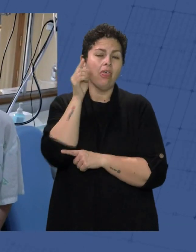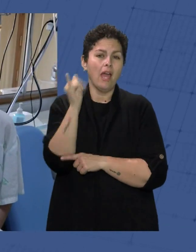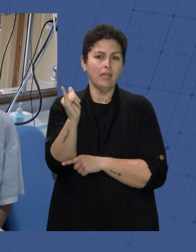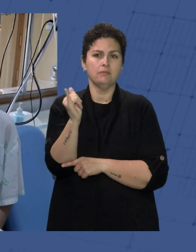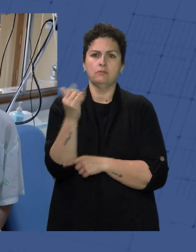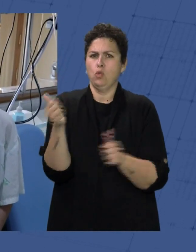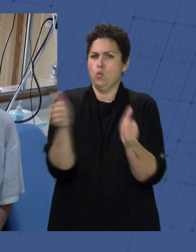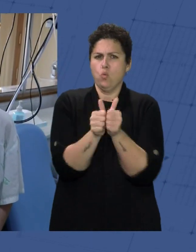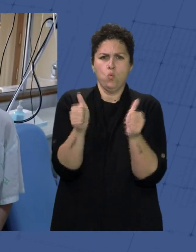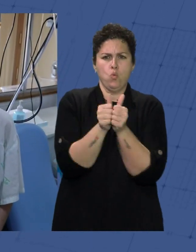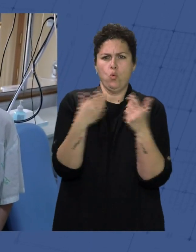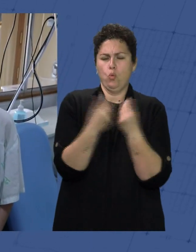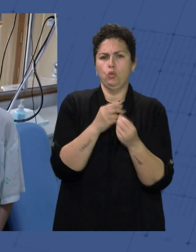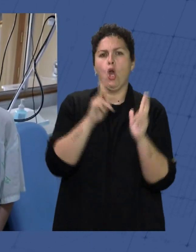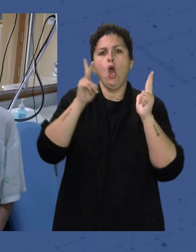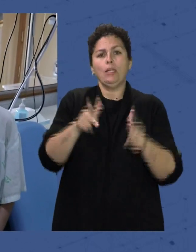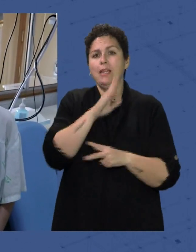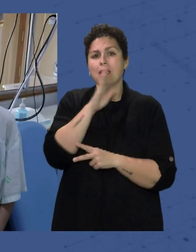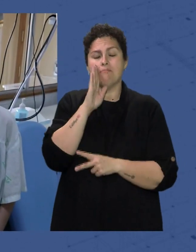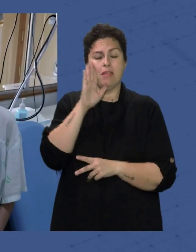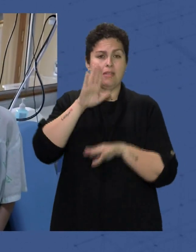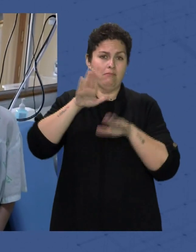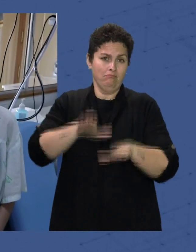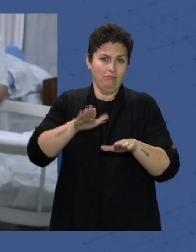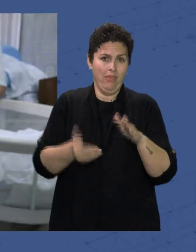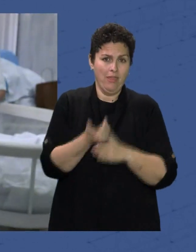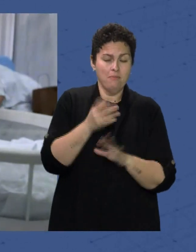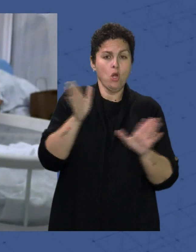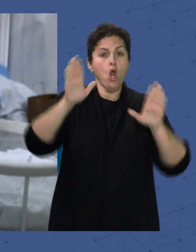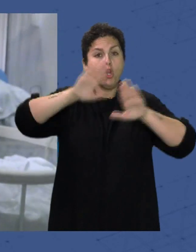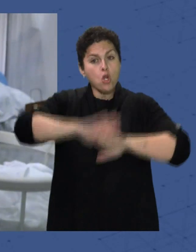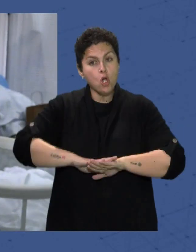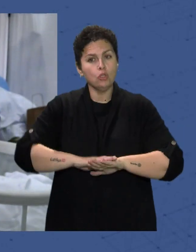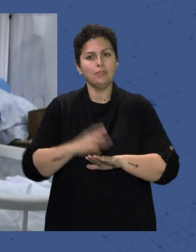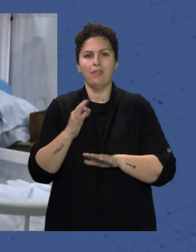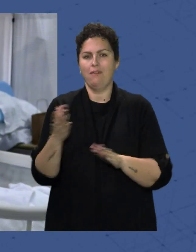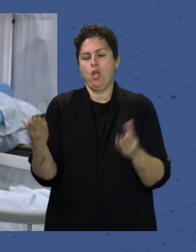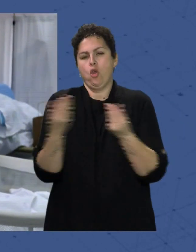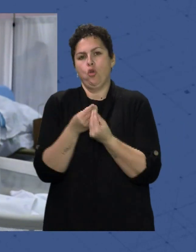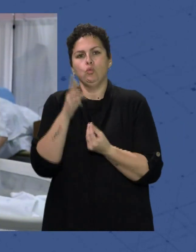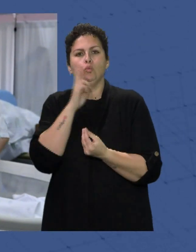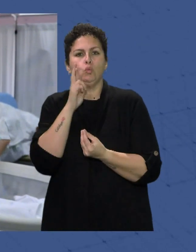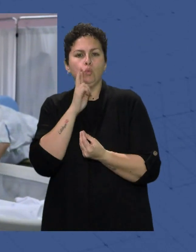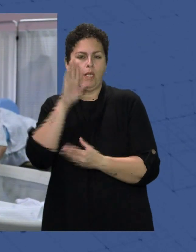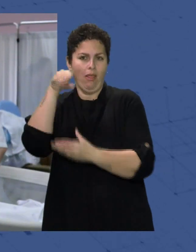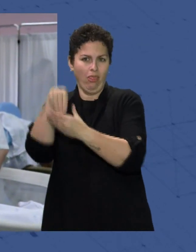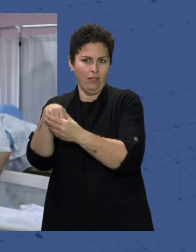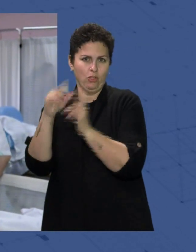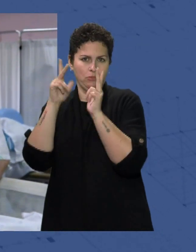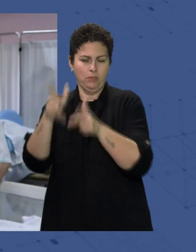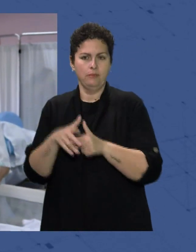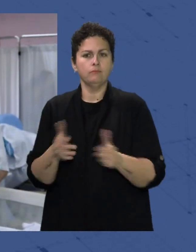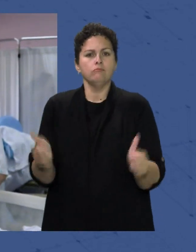En el Hotel de Madres en estancia diurna Ya que las noches las pasó junto a su suegra Este acompañamiento fue posible